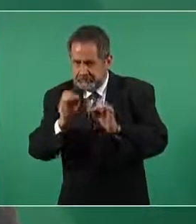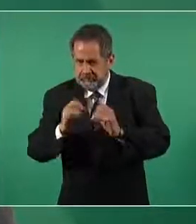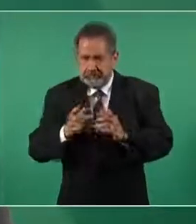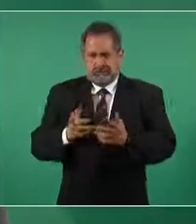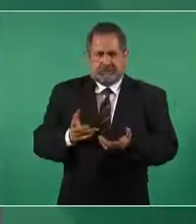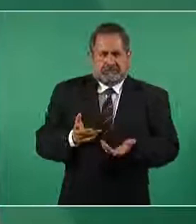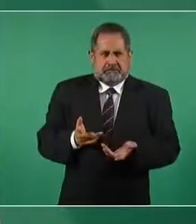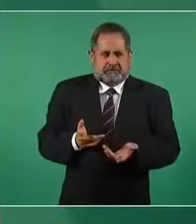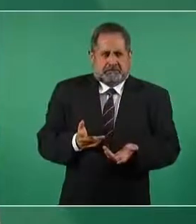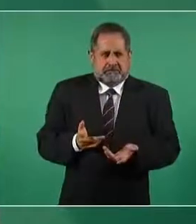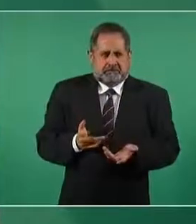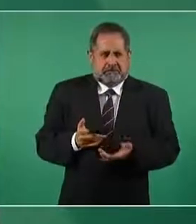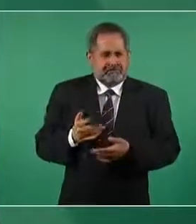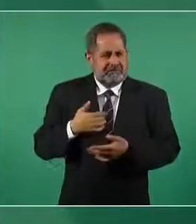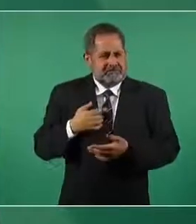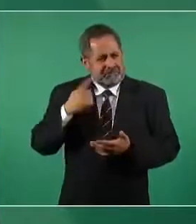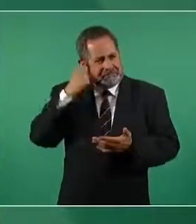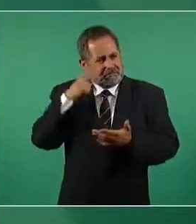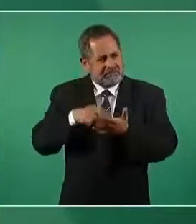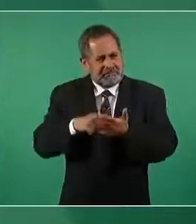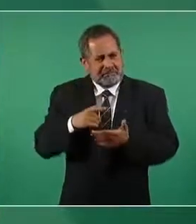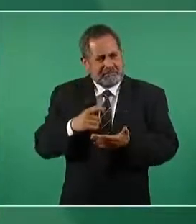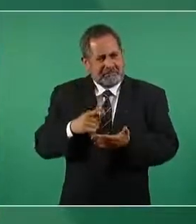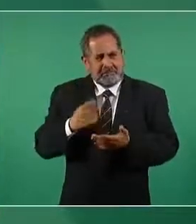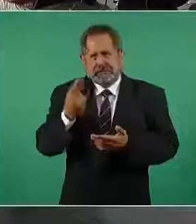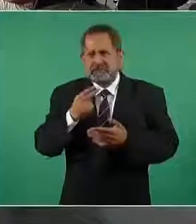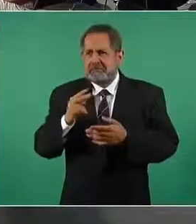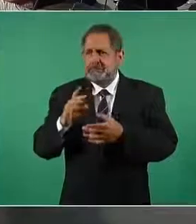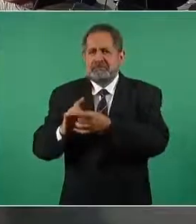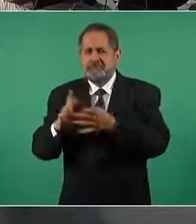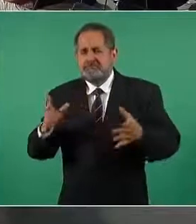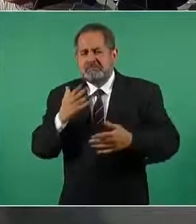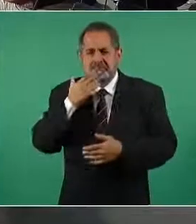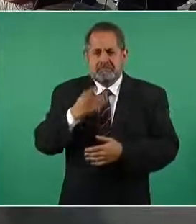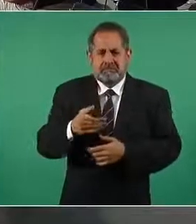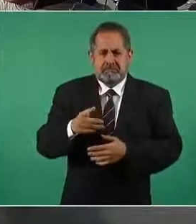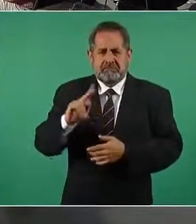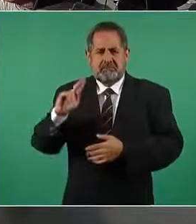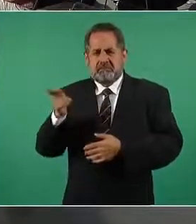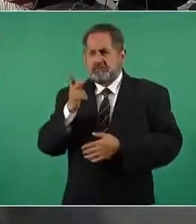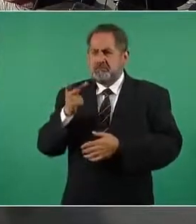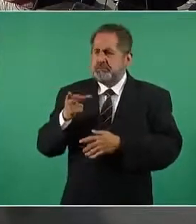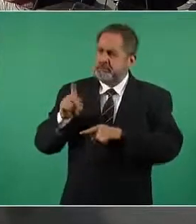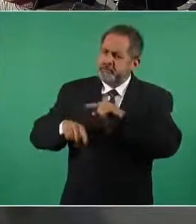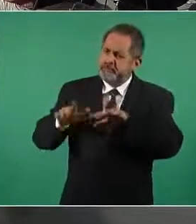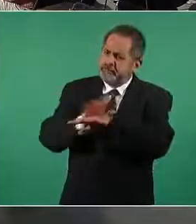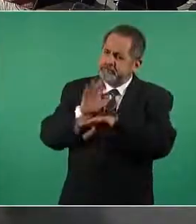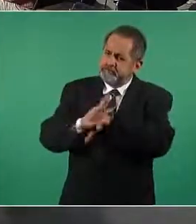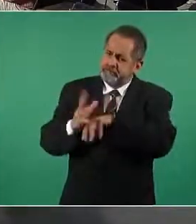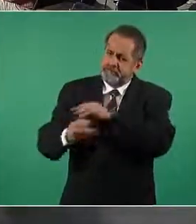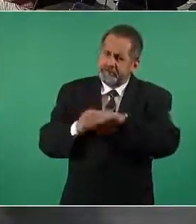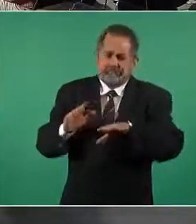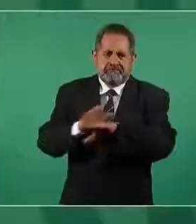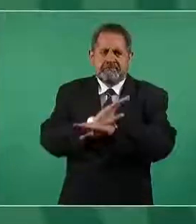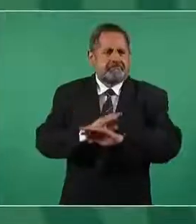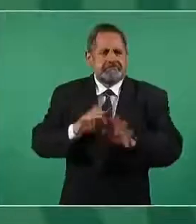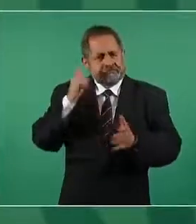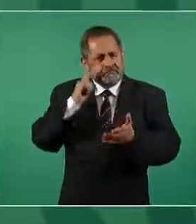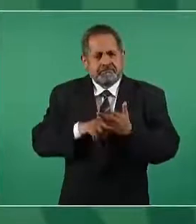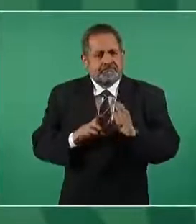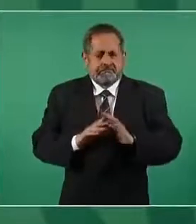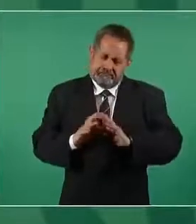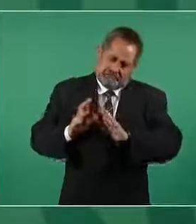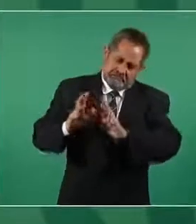yo no creo que sea indispensable un cambio una reforma creo que está bien